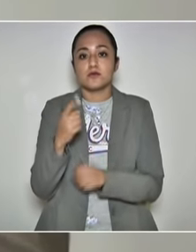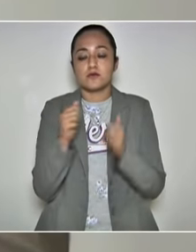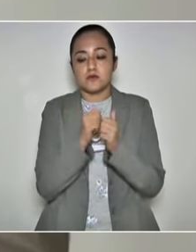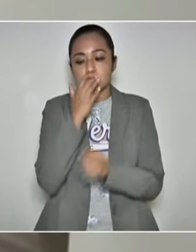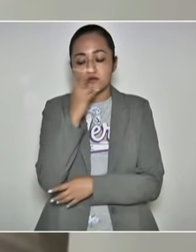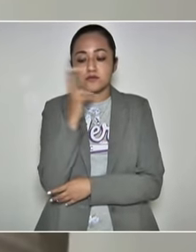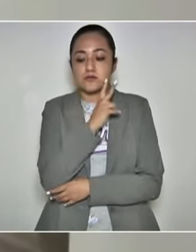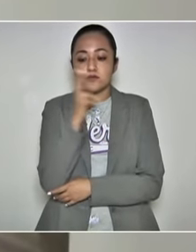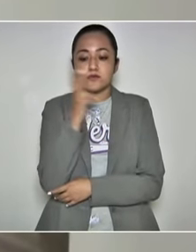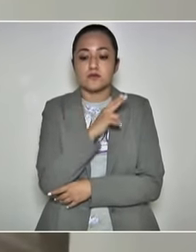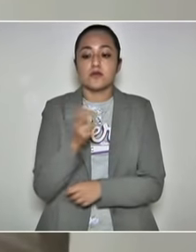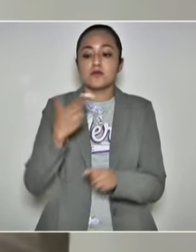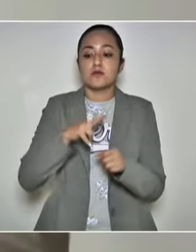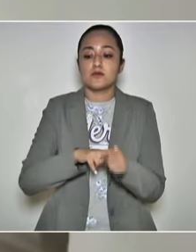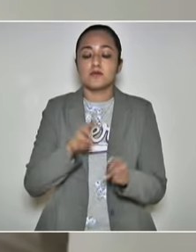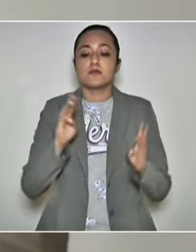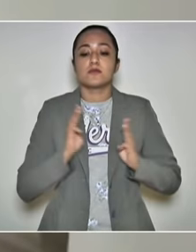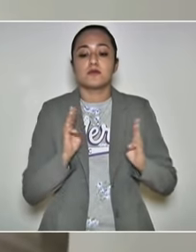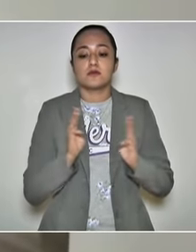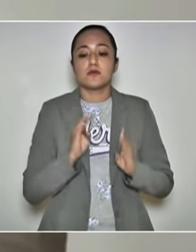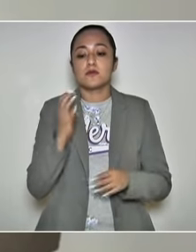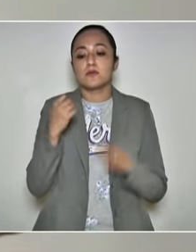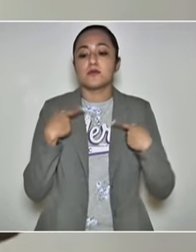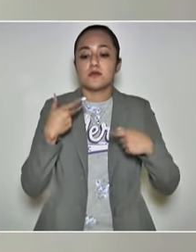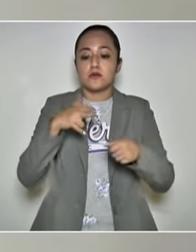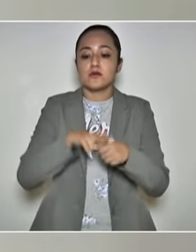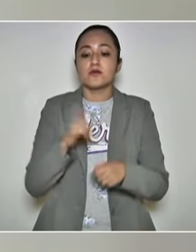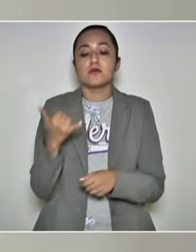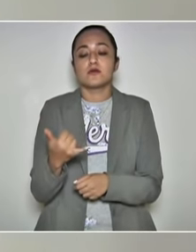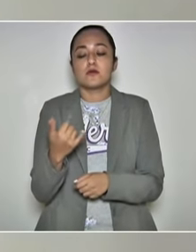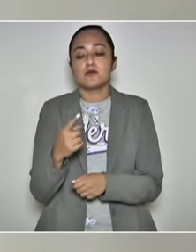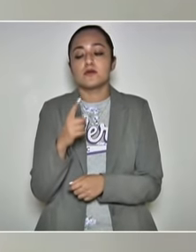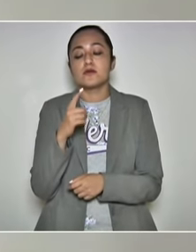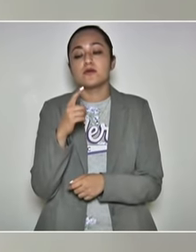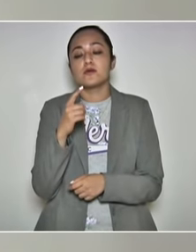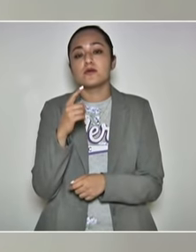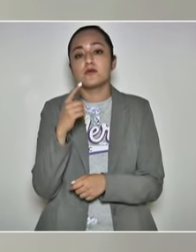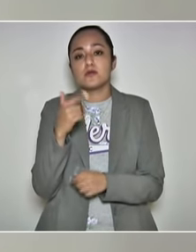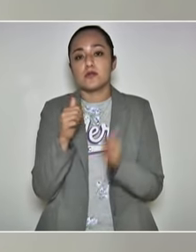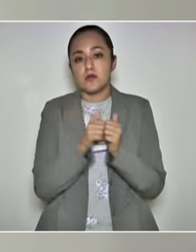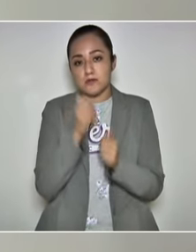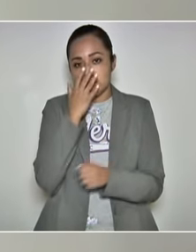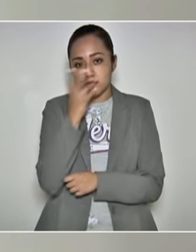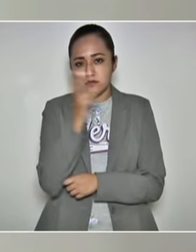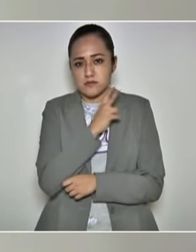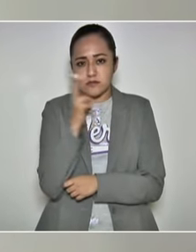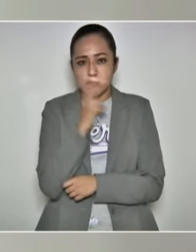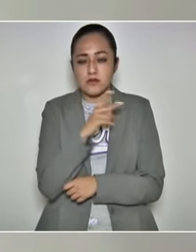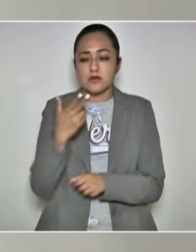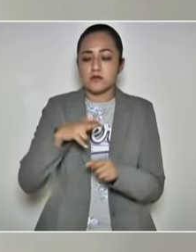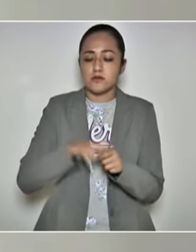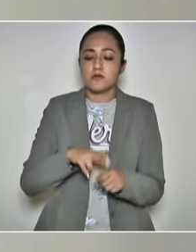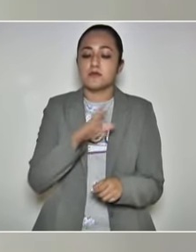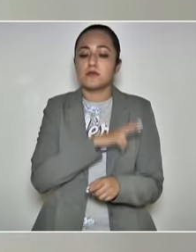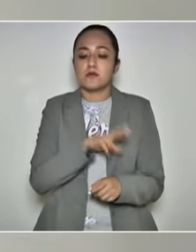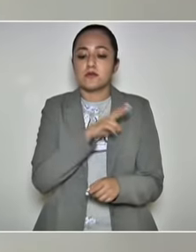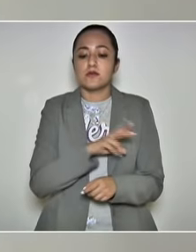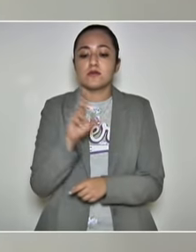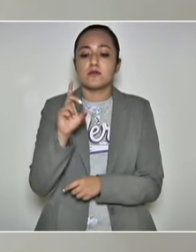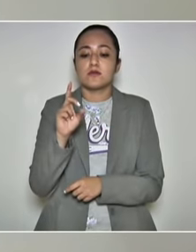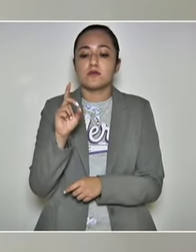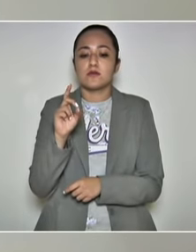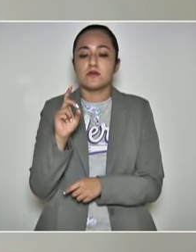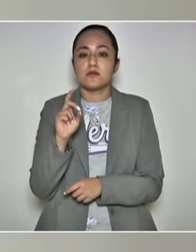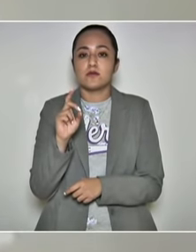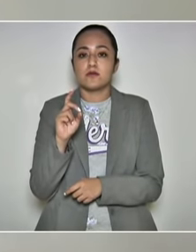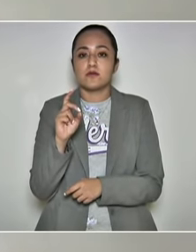paciente incubado. Hospital militar, 9 pacientes, pacientes con ventilación asistida. Hospitales privados, 39